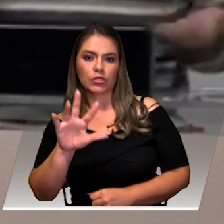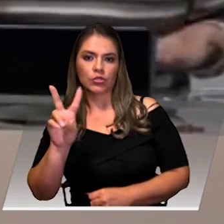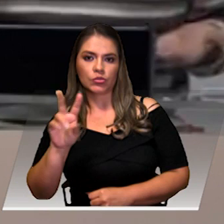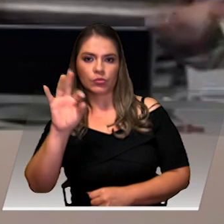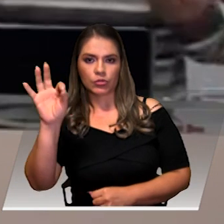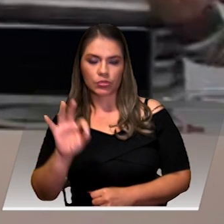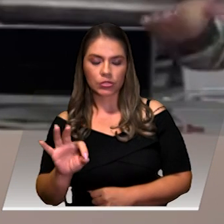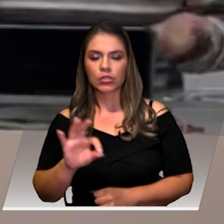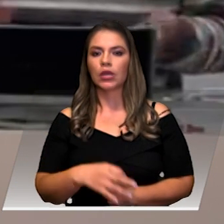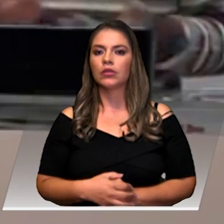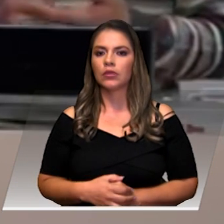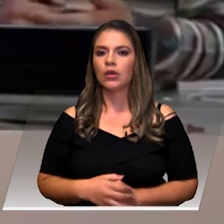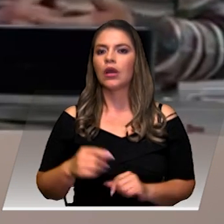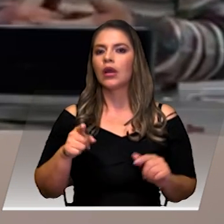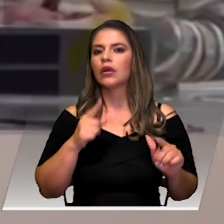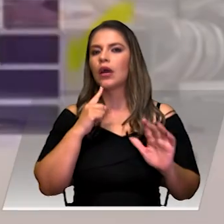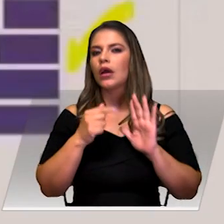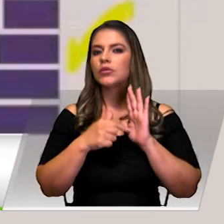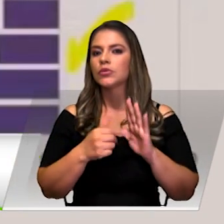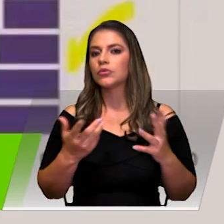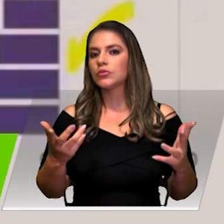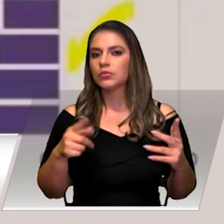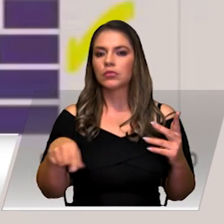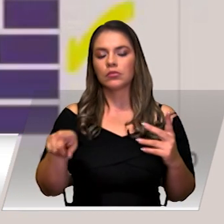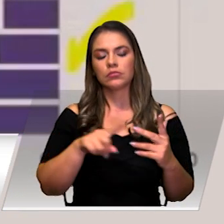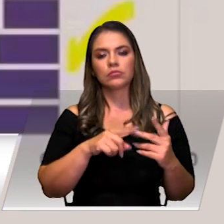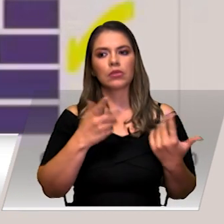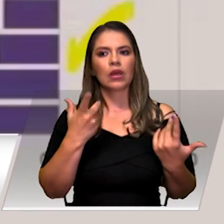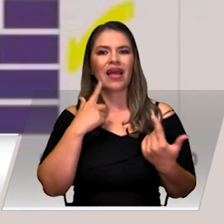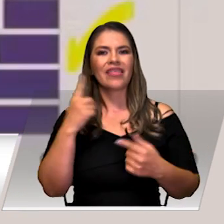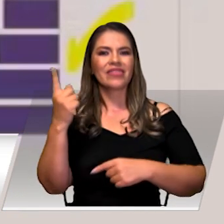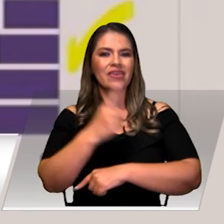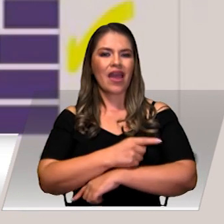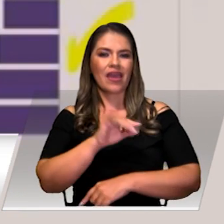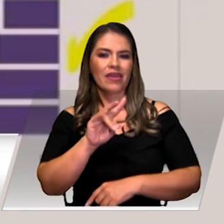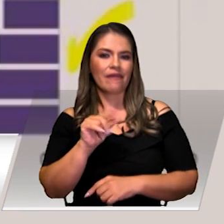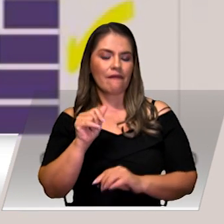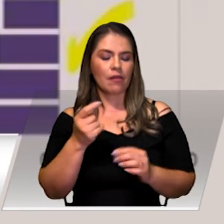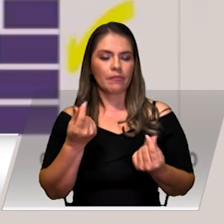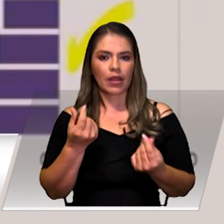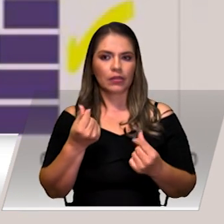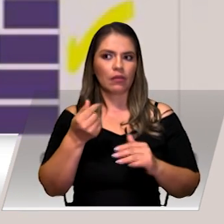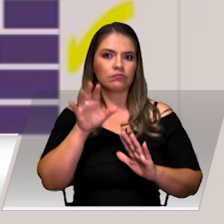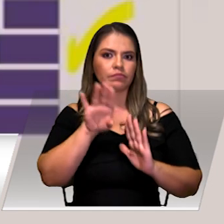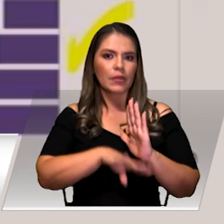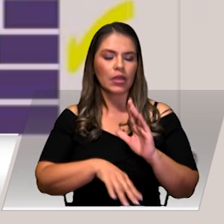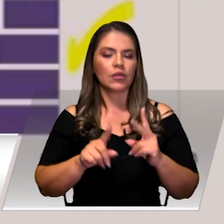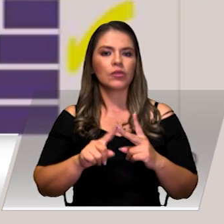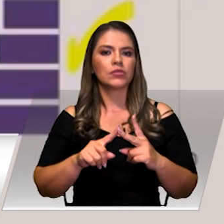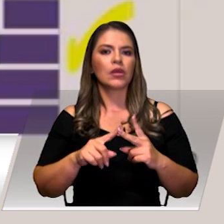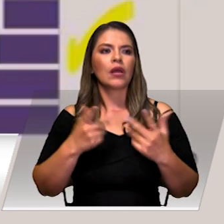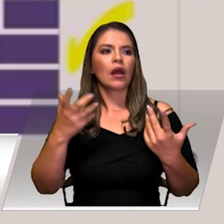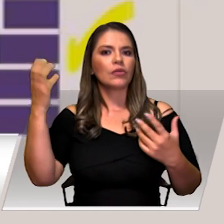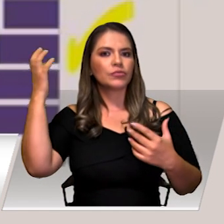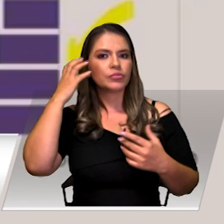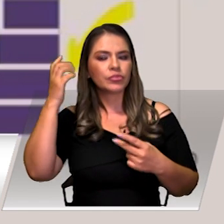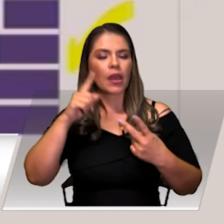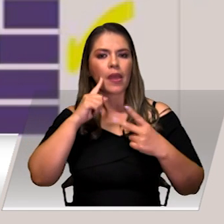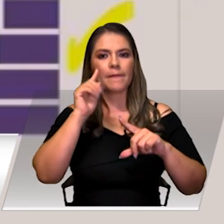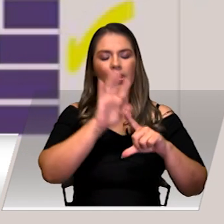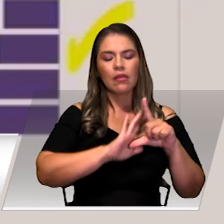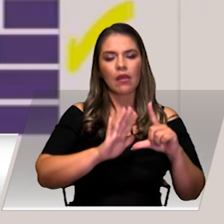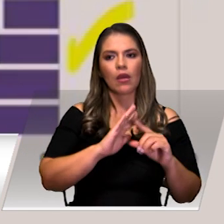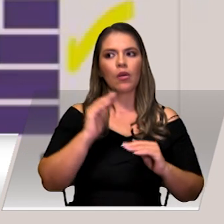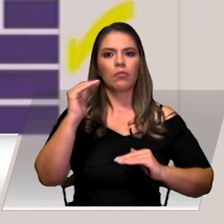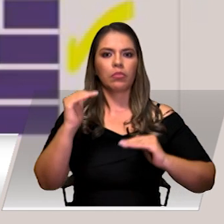también los efectos asociados del día sin IVA sobre los dispositivos de audio y de video, pues,